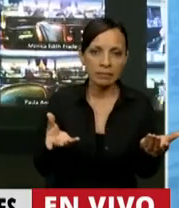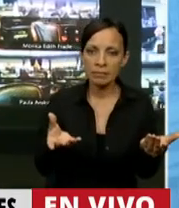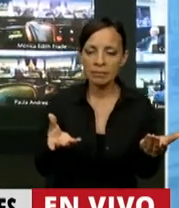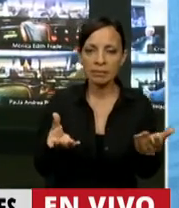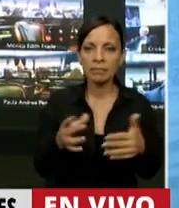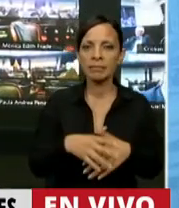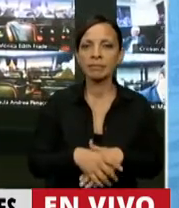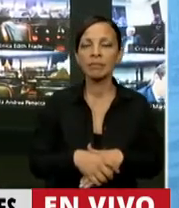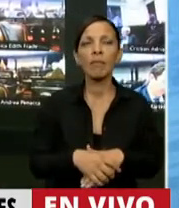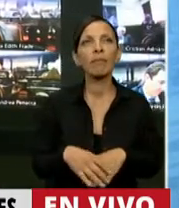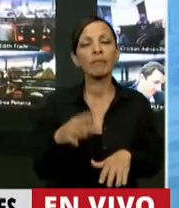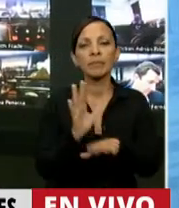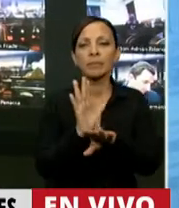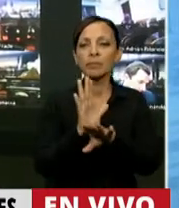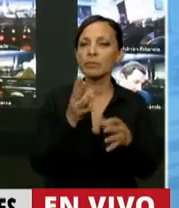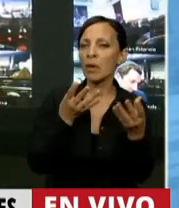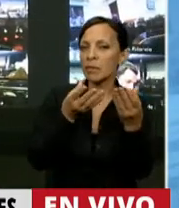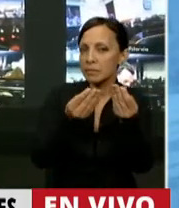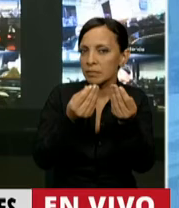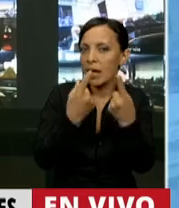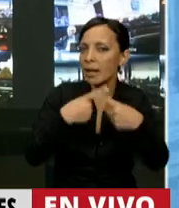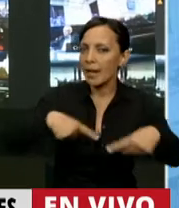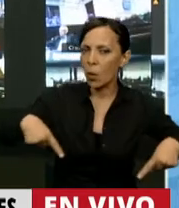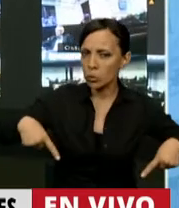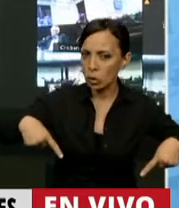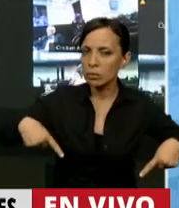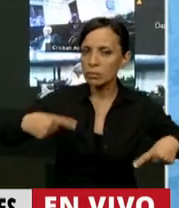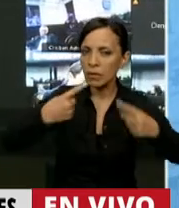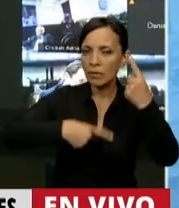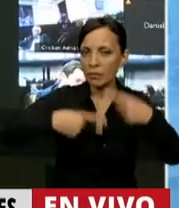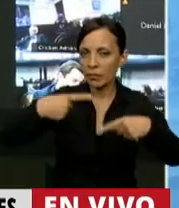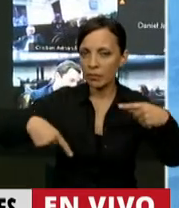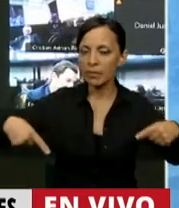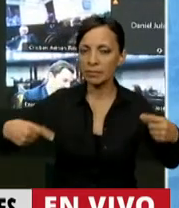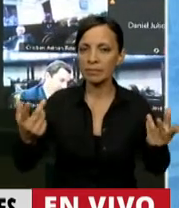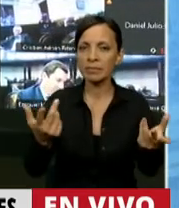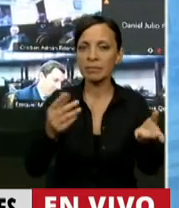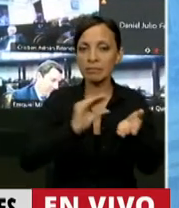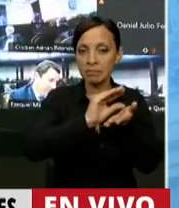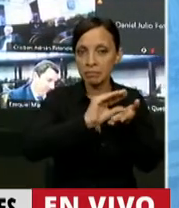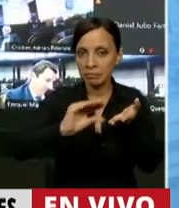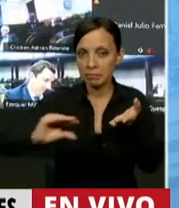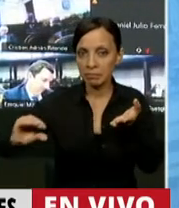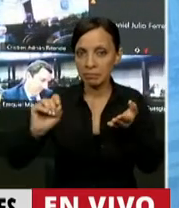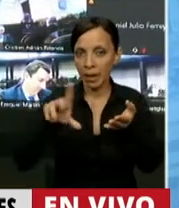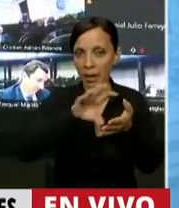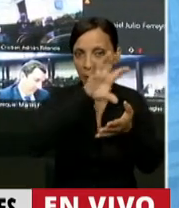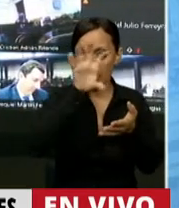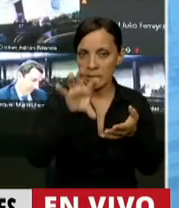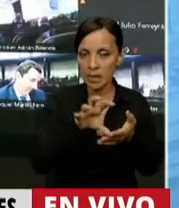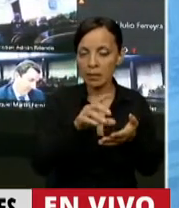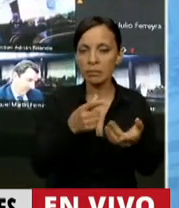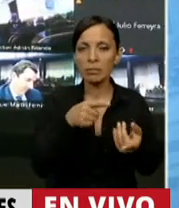sería, digamos, la defensa de los recursos que se reparten entre las distintas provincias y entonces